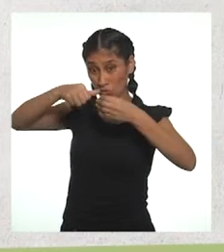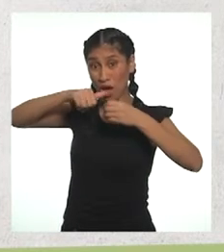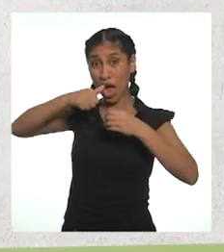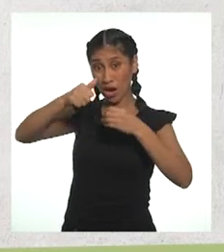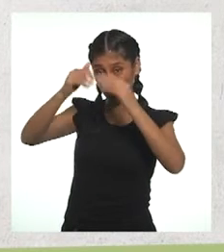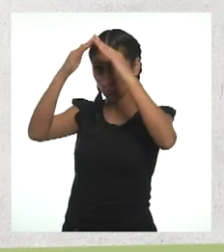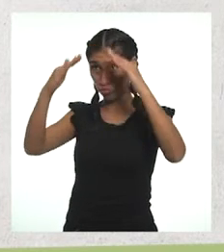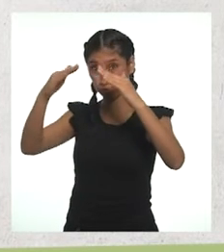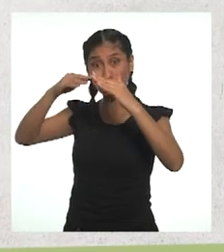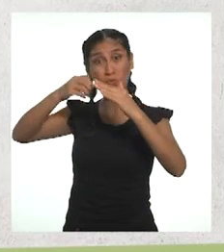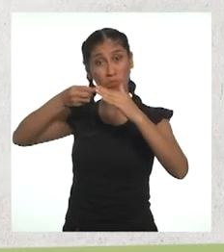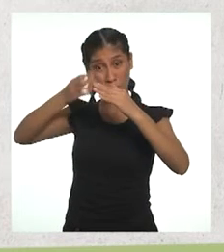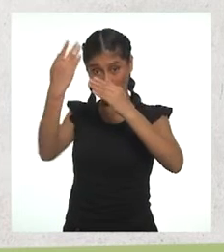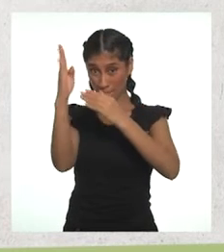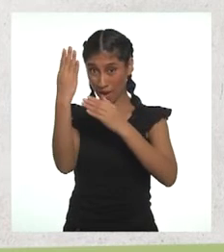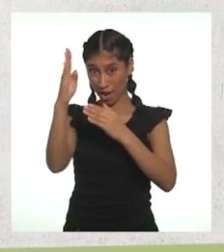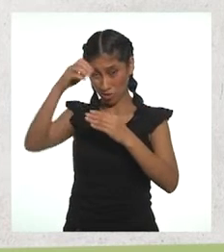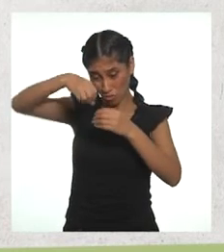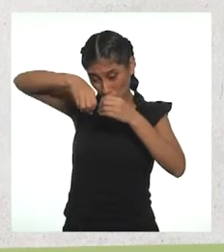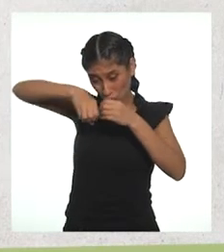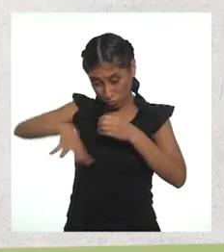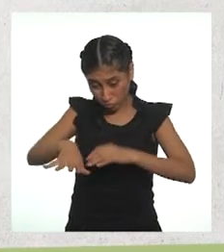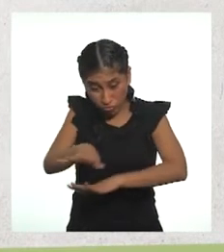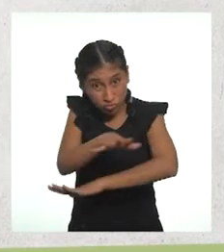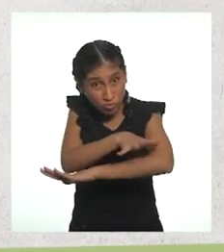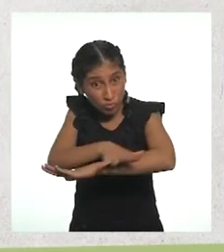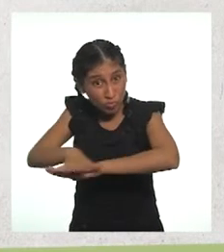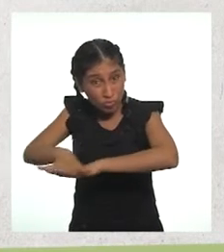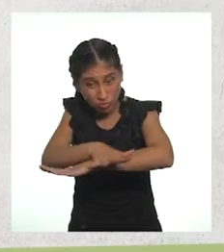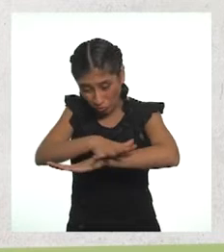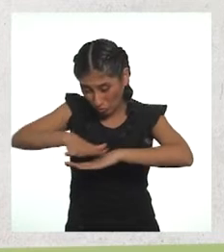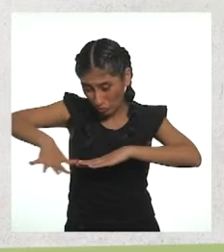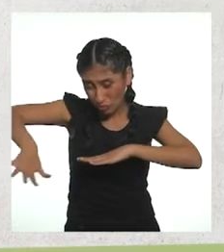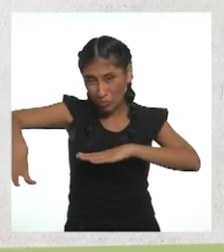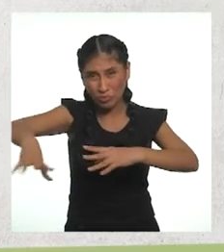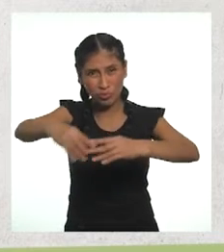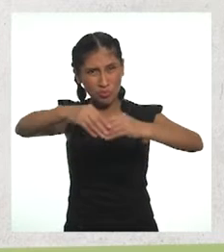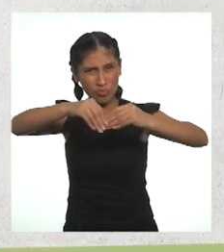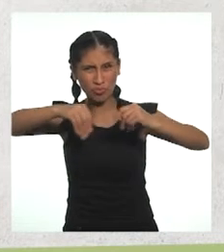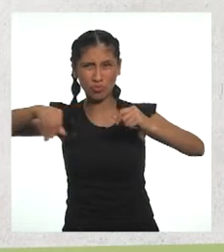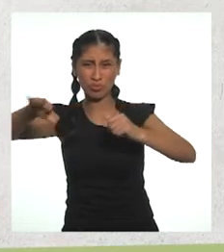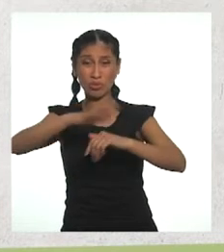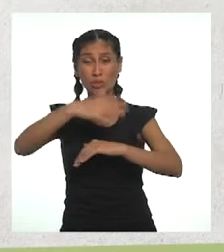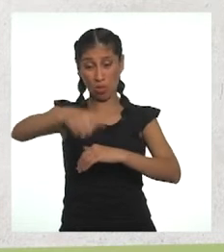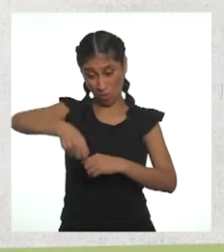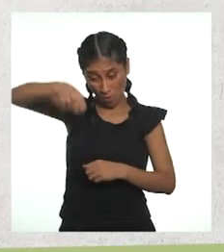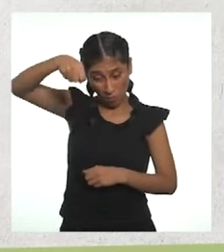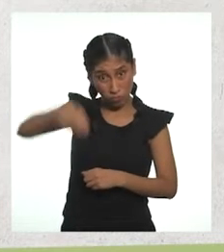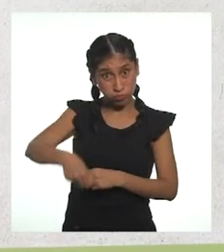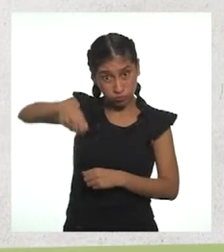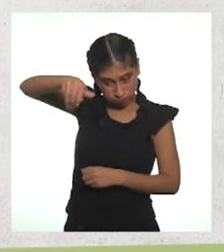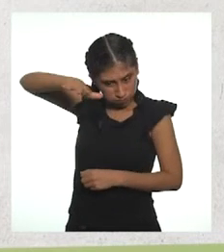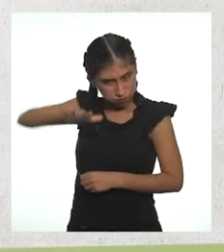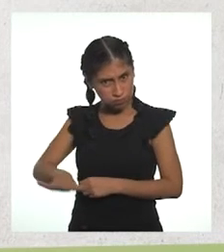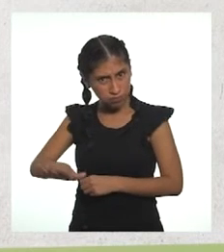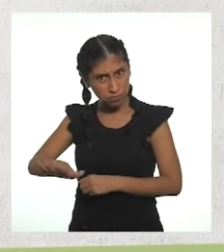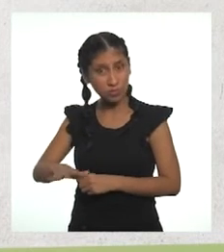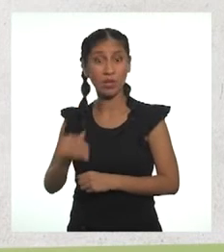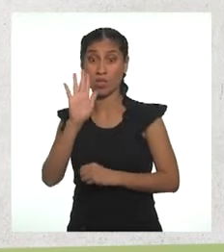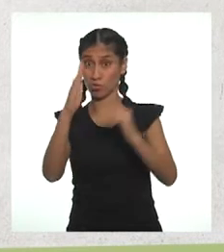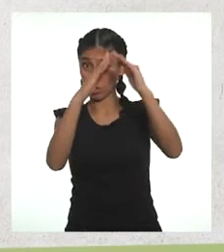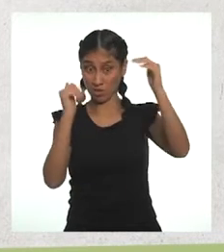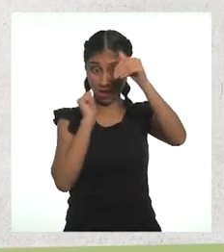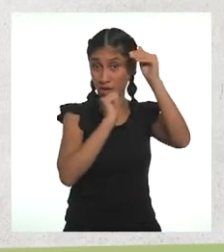arrastrados por medio del agua, que se descarga en forma manual, conectando al sistema de desagüe que se